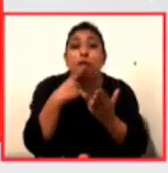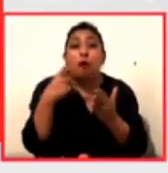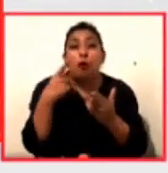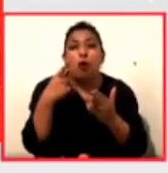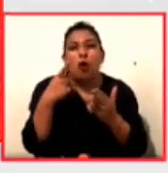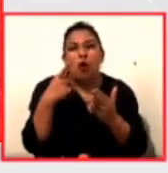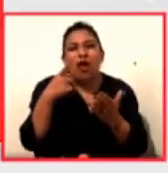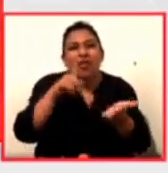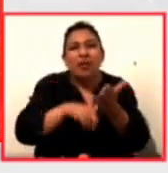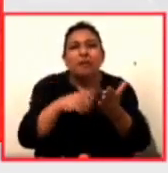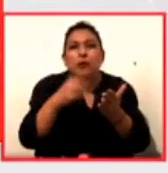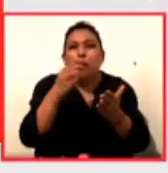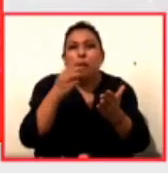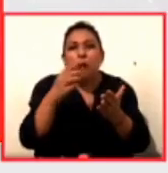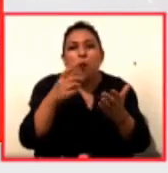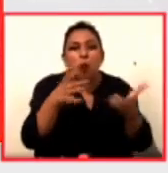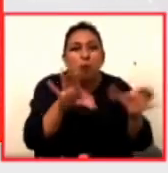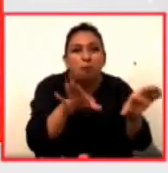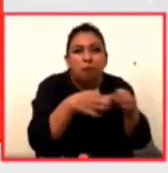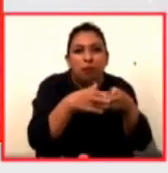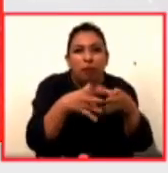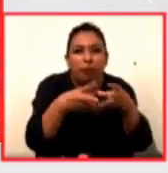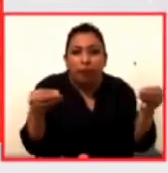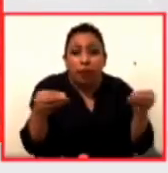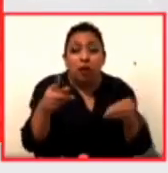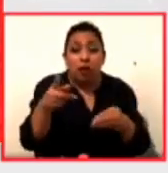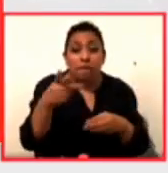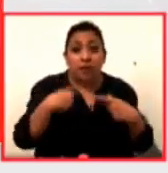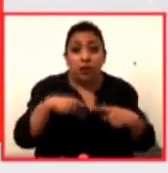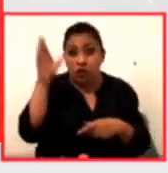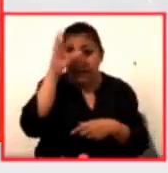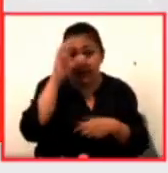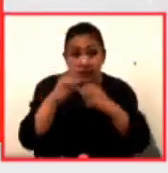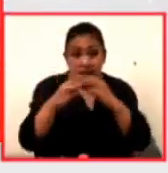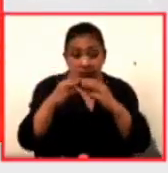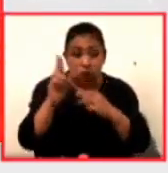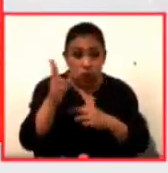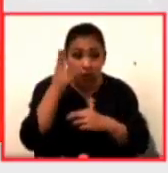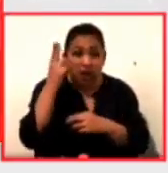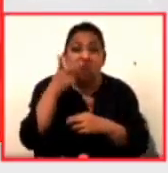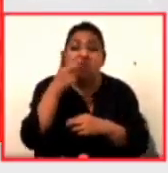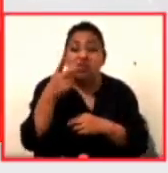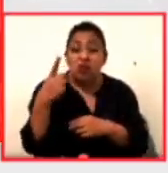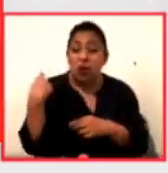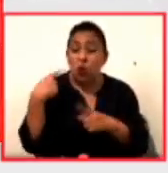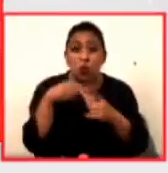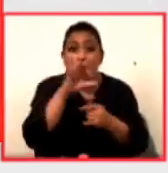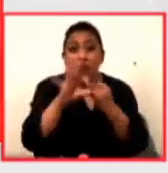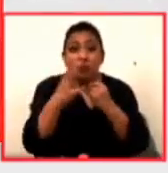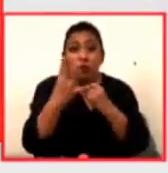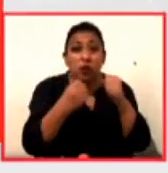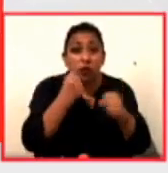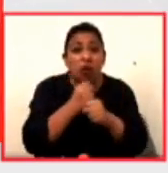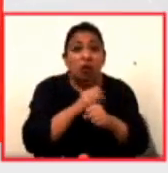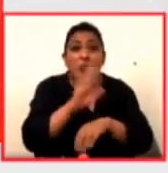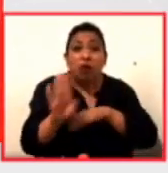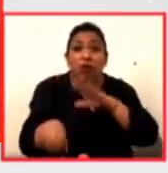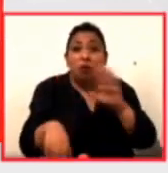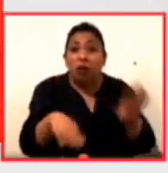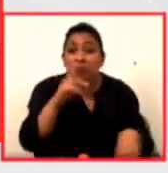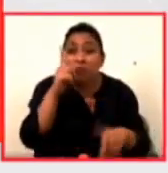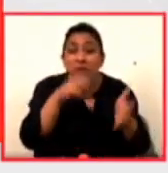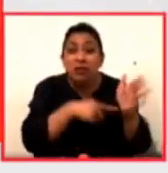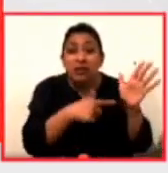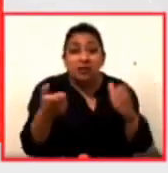científicos de la UNAM afirman que en los últimos cuatro años han muerto 1.600 millones de abejas en México el panorama es desolador para estos